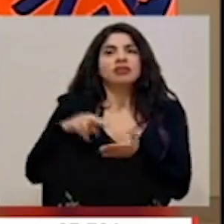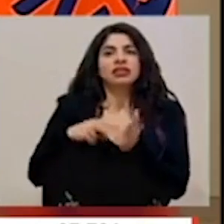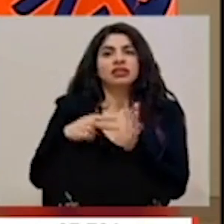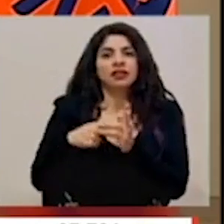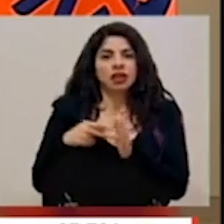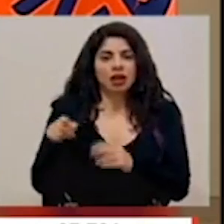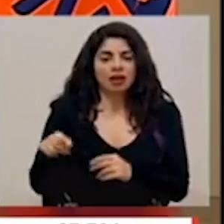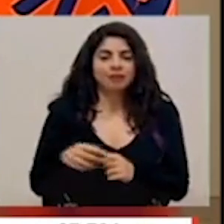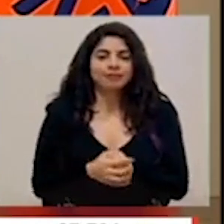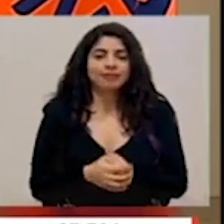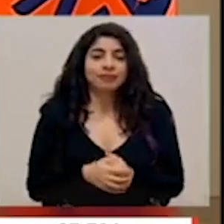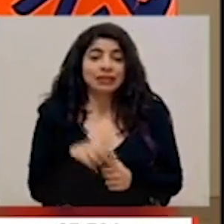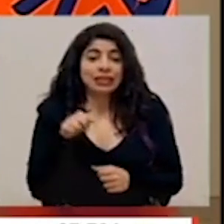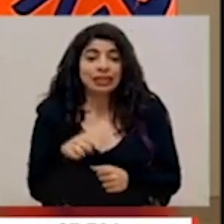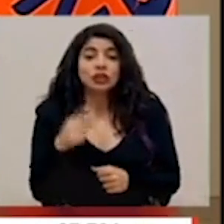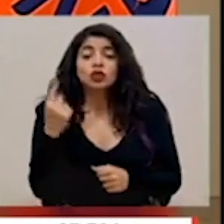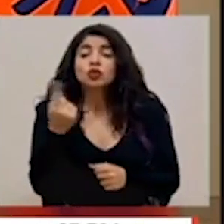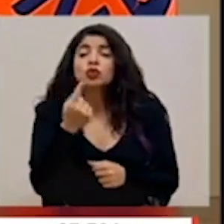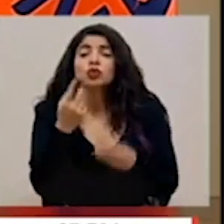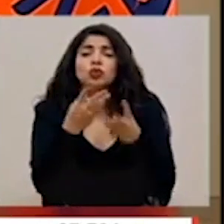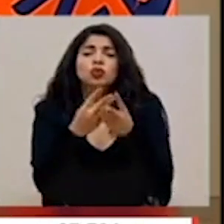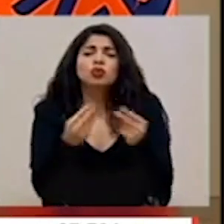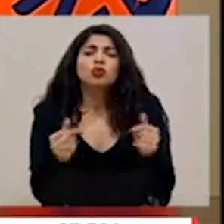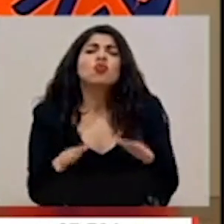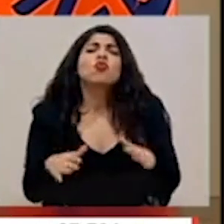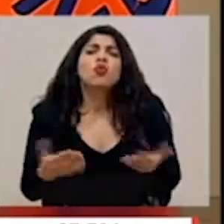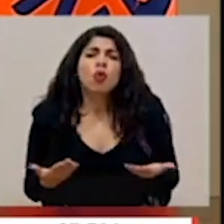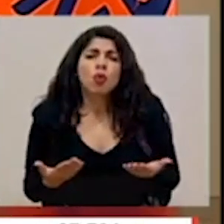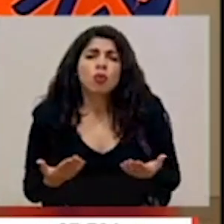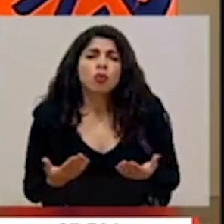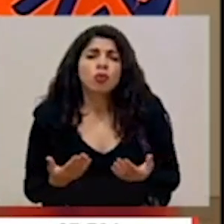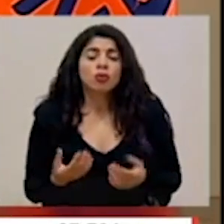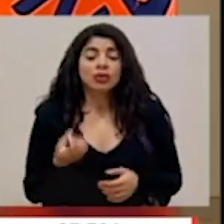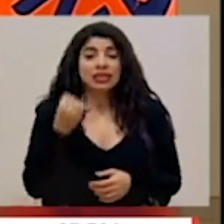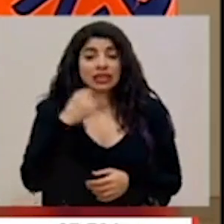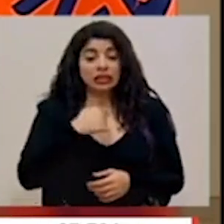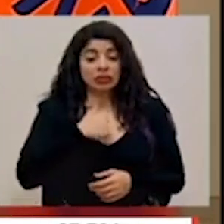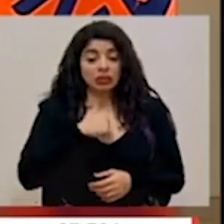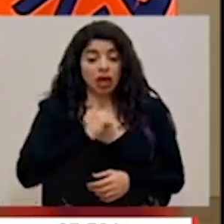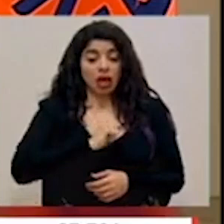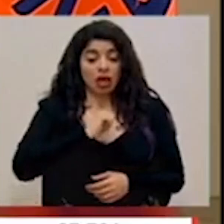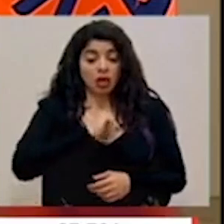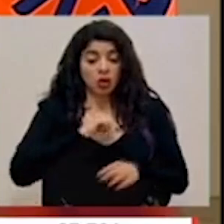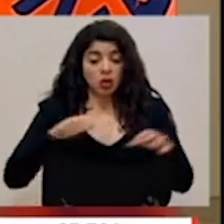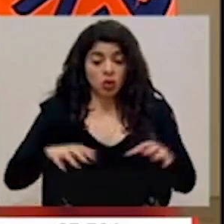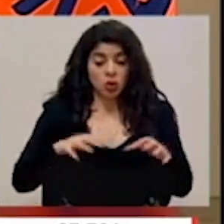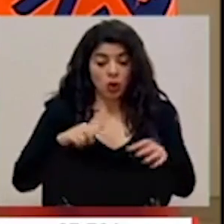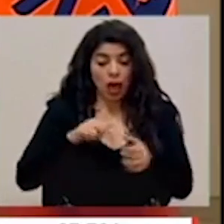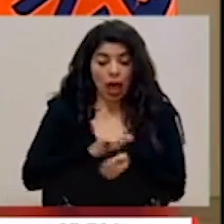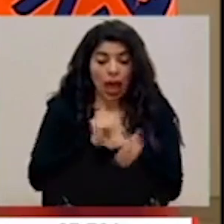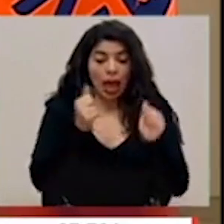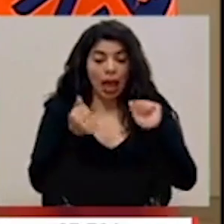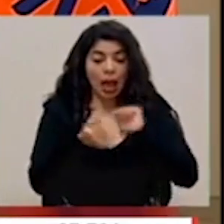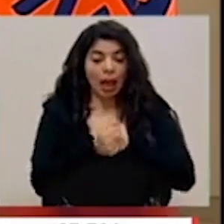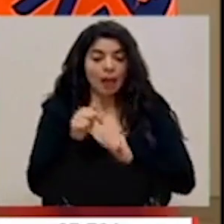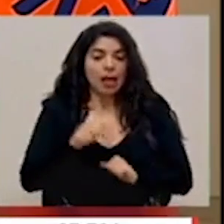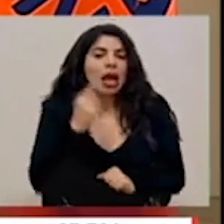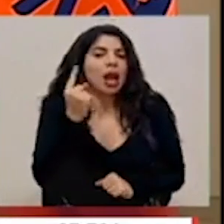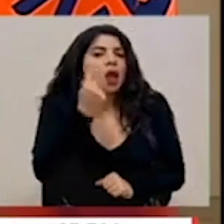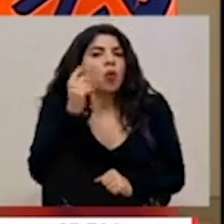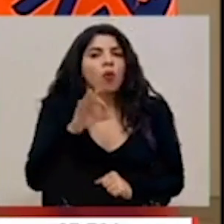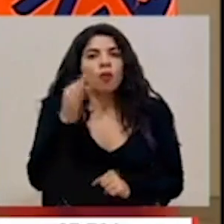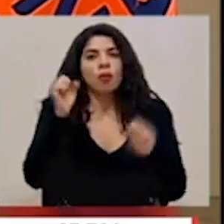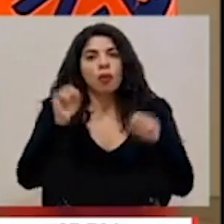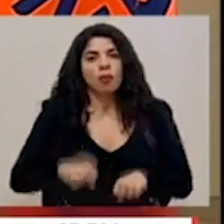Esto solamente lo vamos a resolver con cambios en nuestra conducta y eso depende únicamente de las